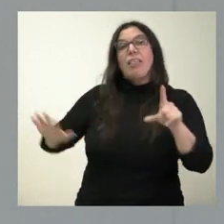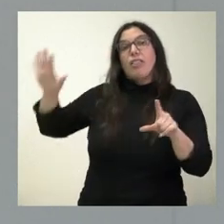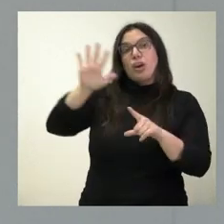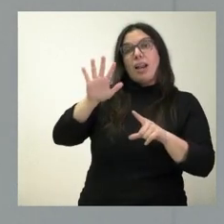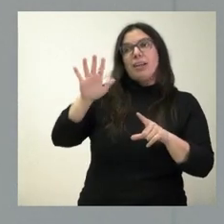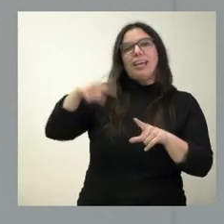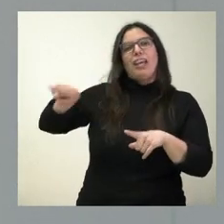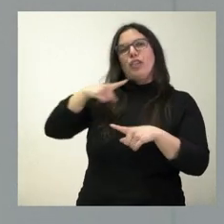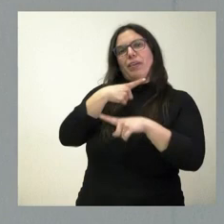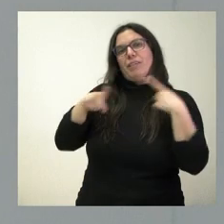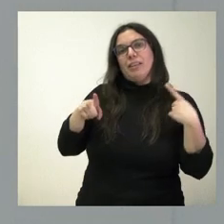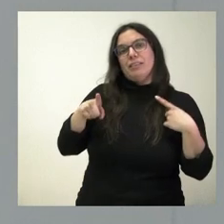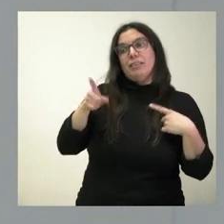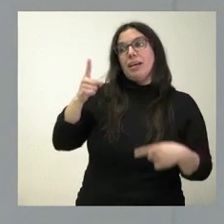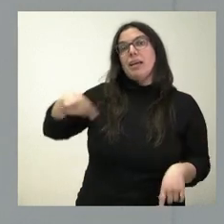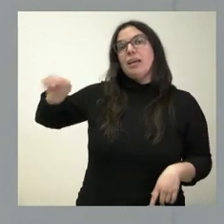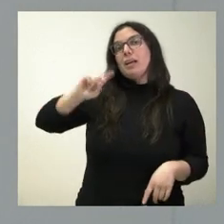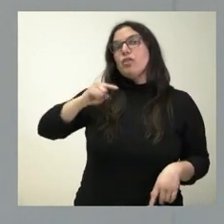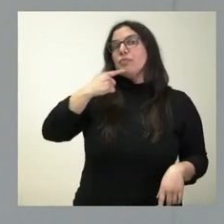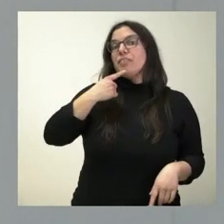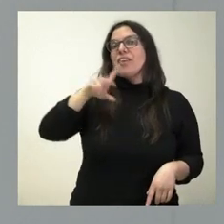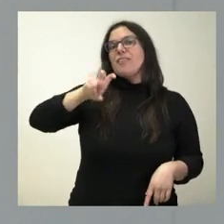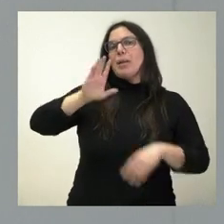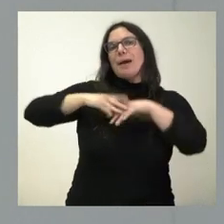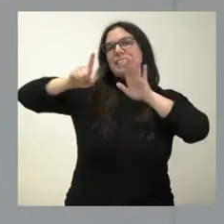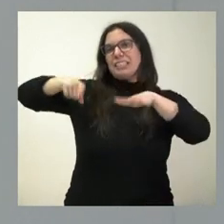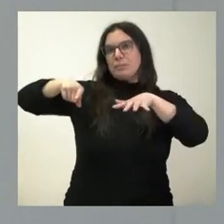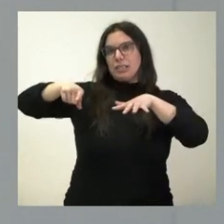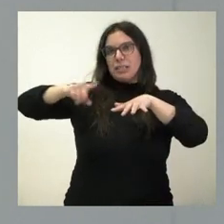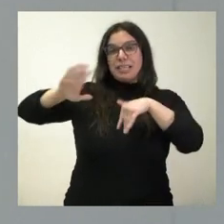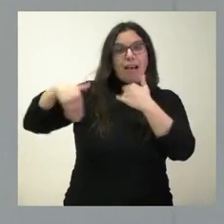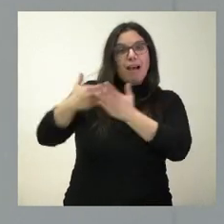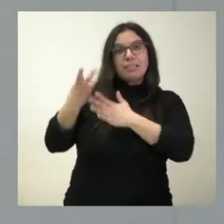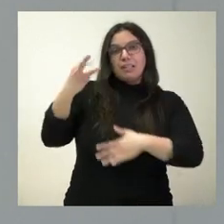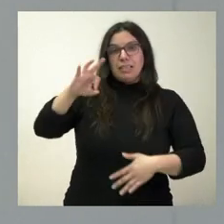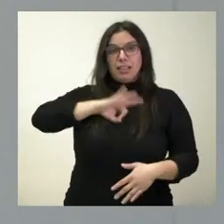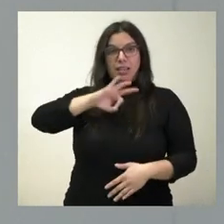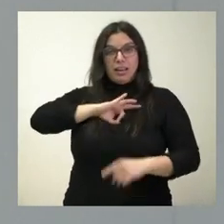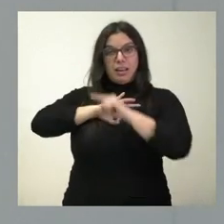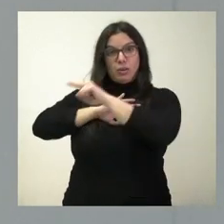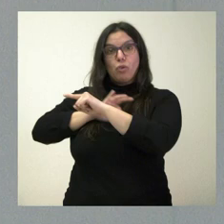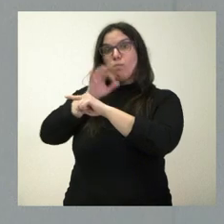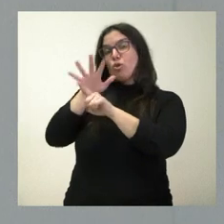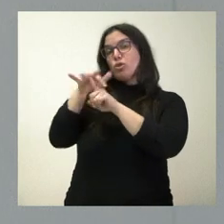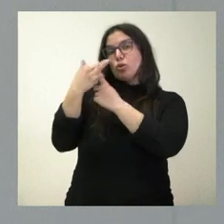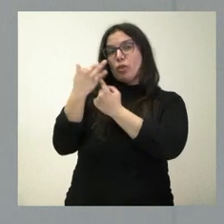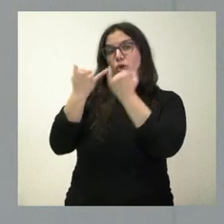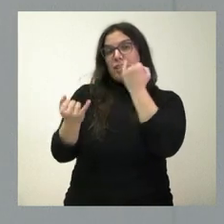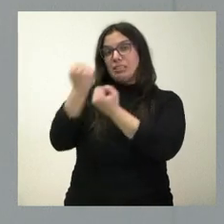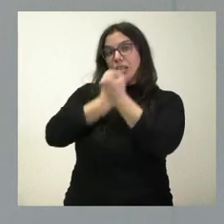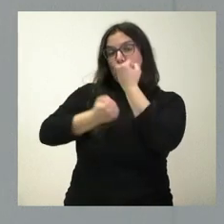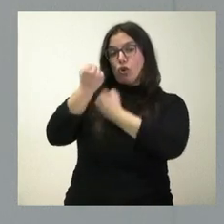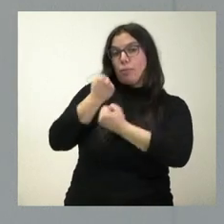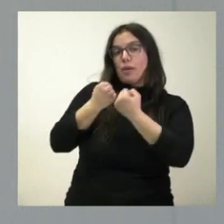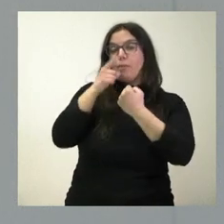ustedes que en ese momento tenemos una vigencia durante seis meses, hasta el 30 de enero, como consecuencia de la situación de crisis económica, de